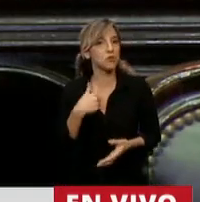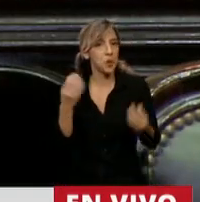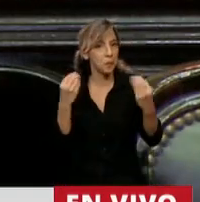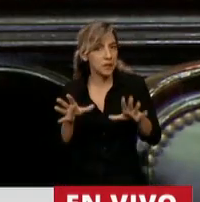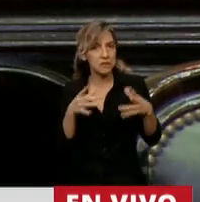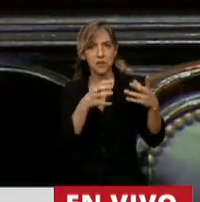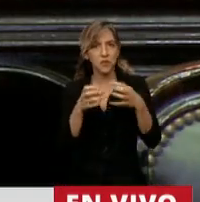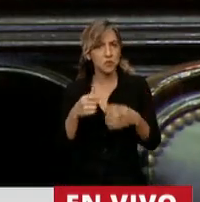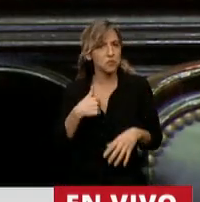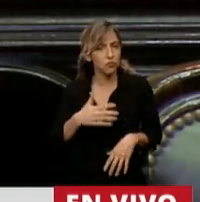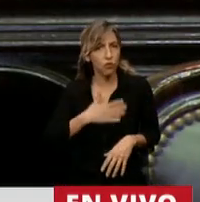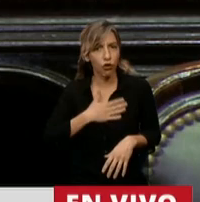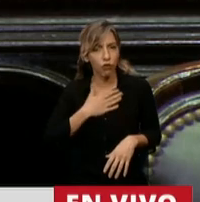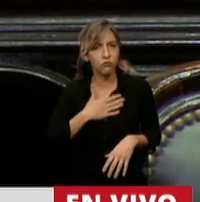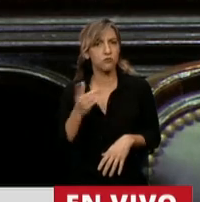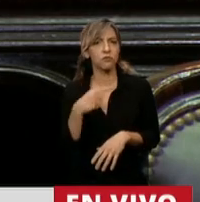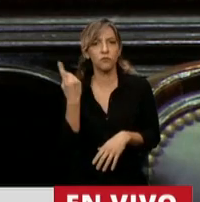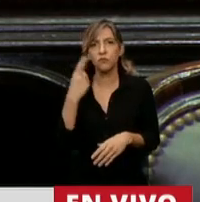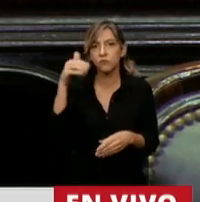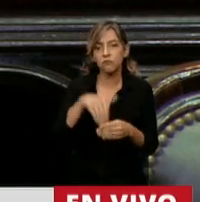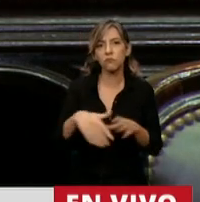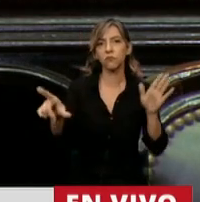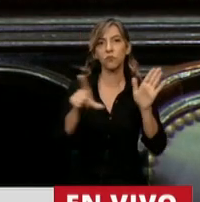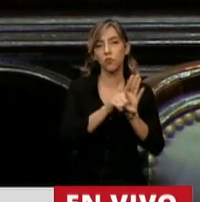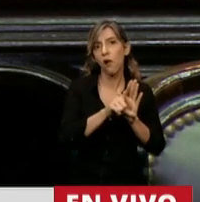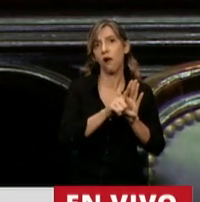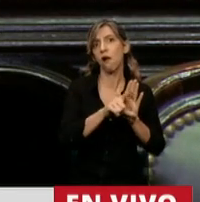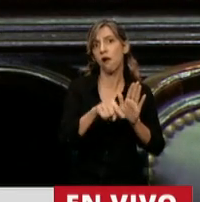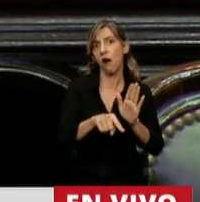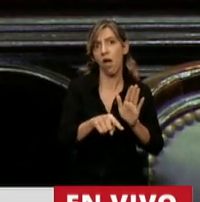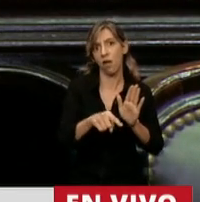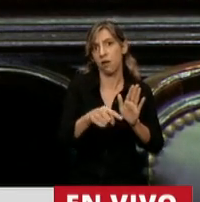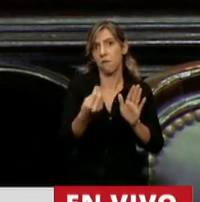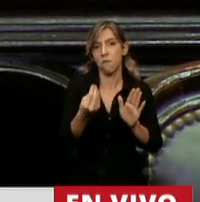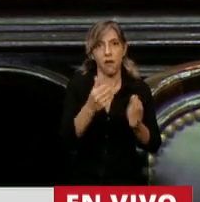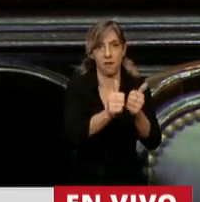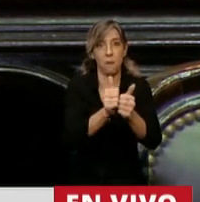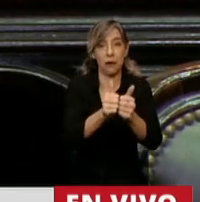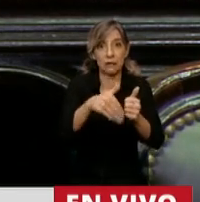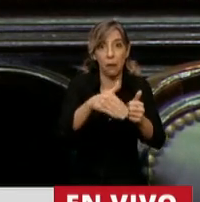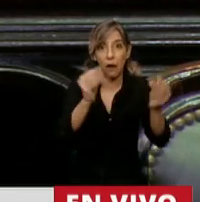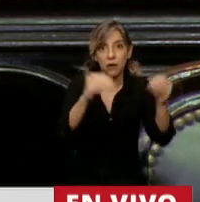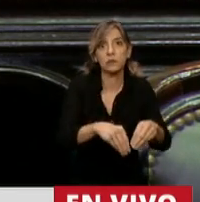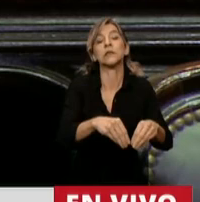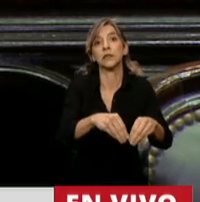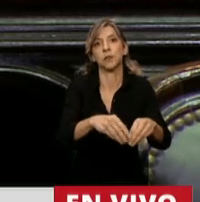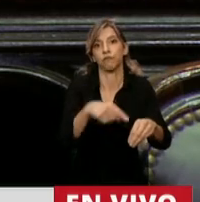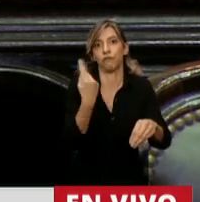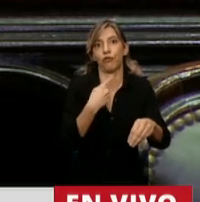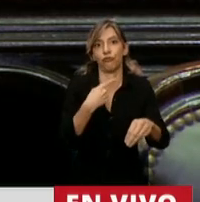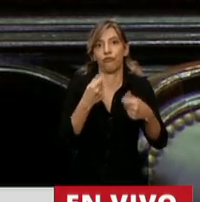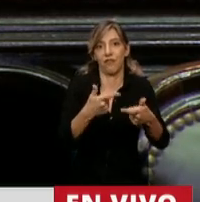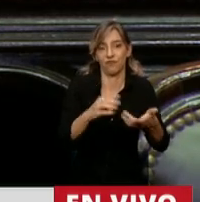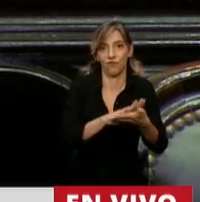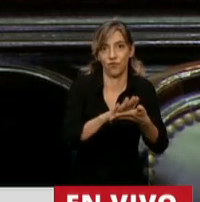muy contento. Votamos por unanimidad de una ley de quiebras que apunta a resolver problemas de la empresa argentina